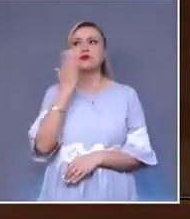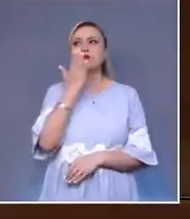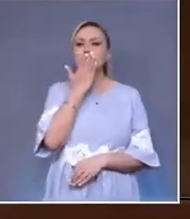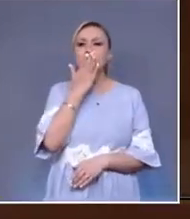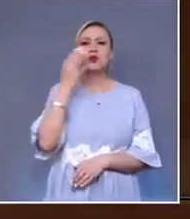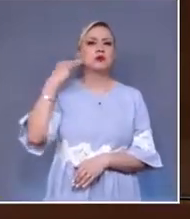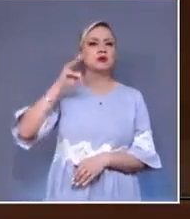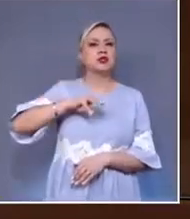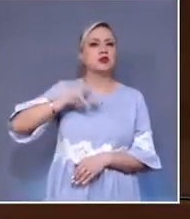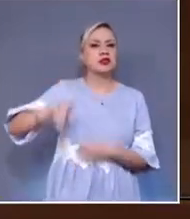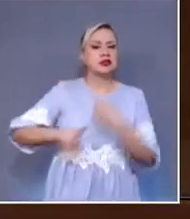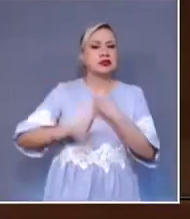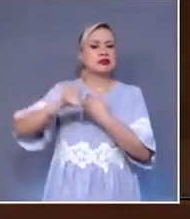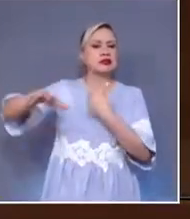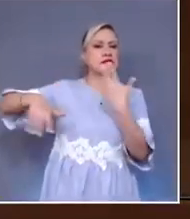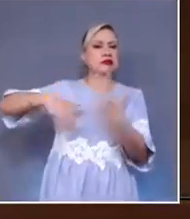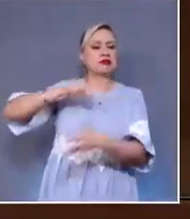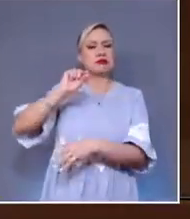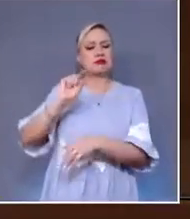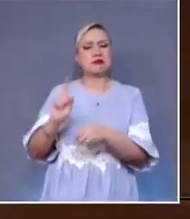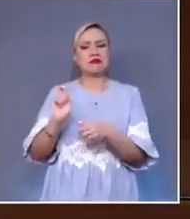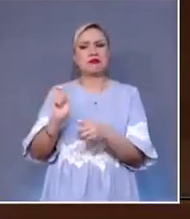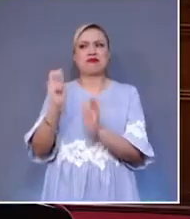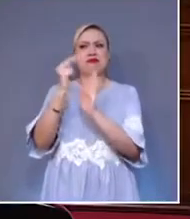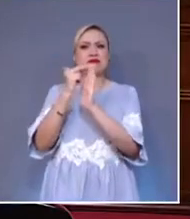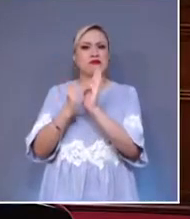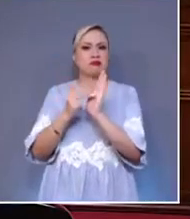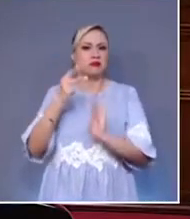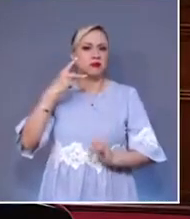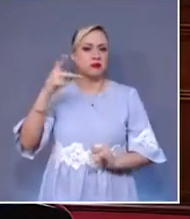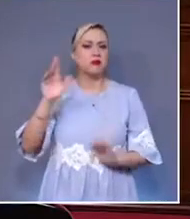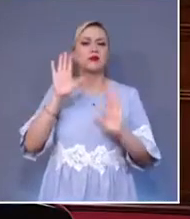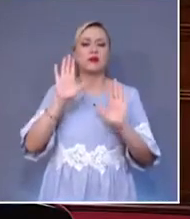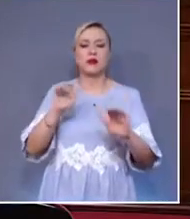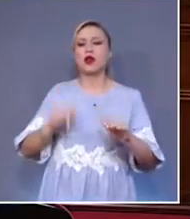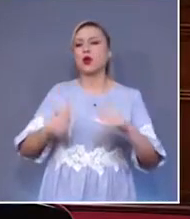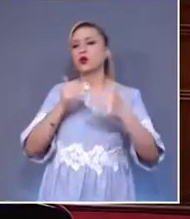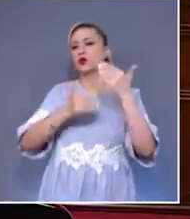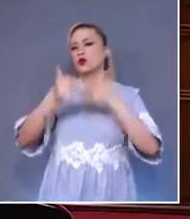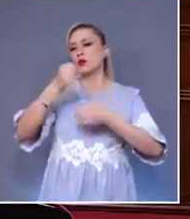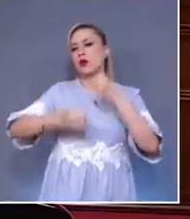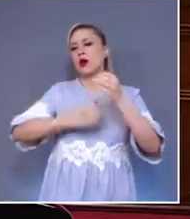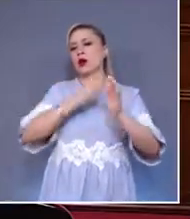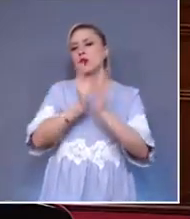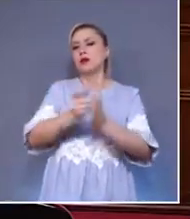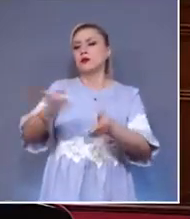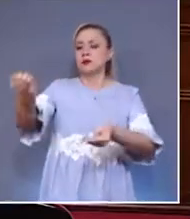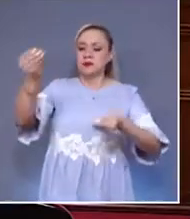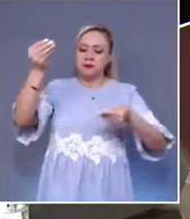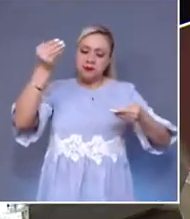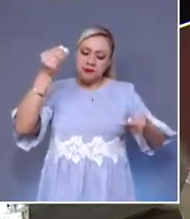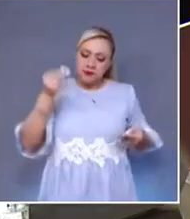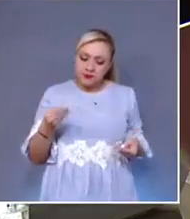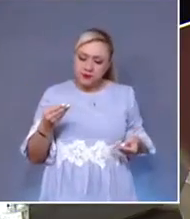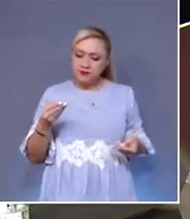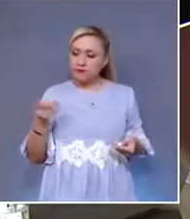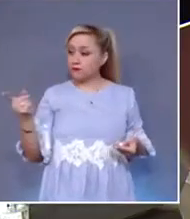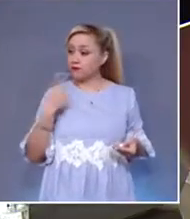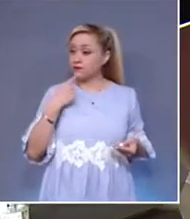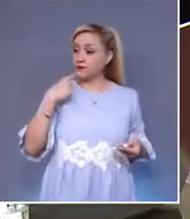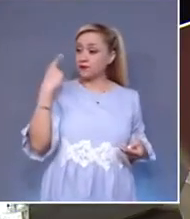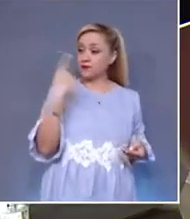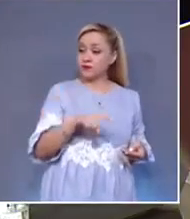El Pleno de la Suprema Corte de Justicia de la Nación resolvió una controversia constitucional promovida por el municipio de